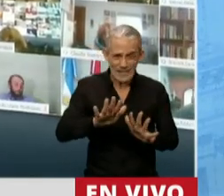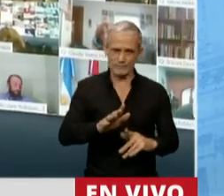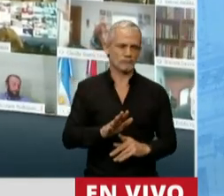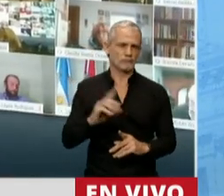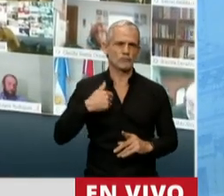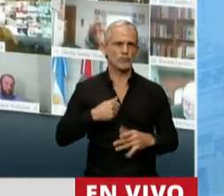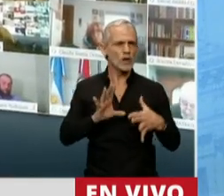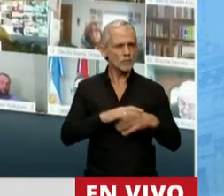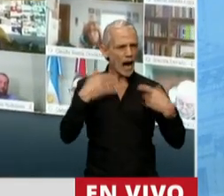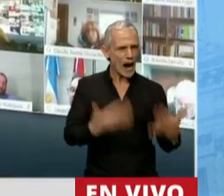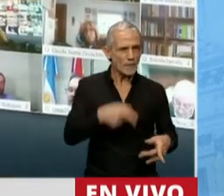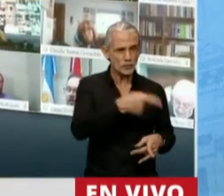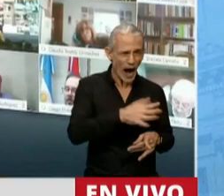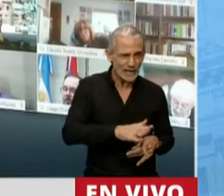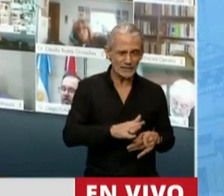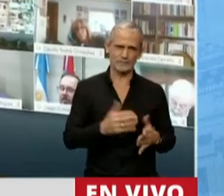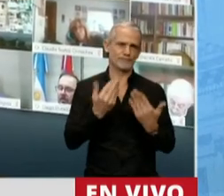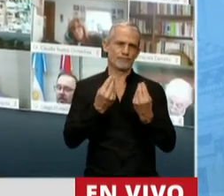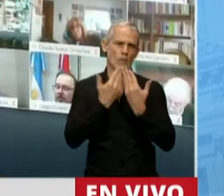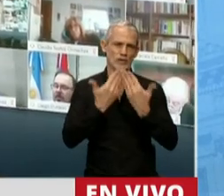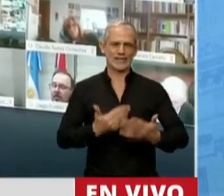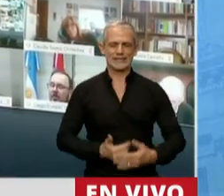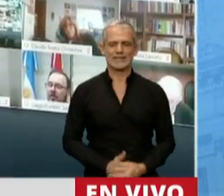funcionales a la impunidad. Muchas gracias.